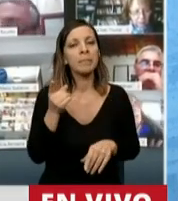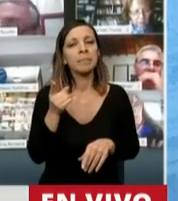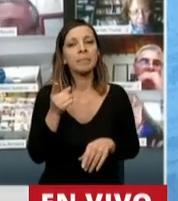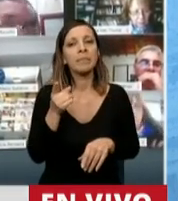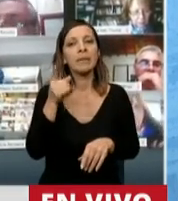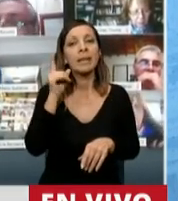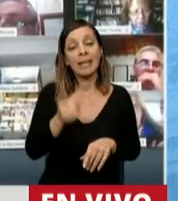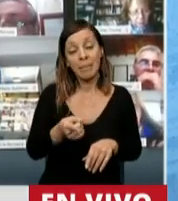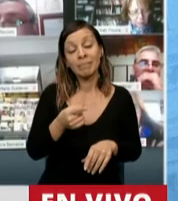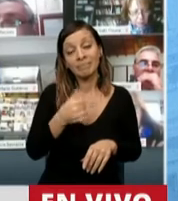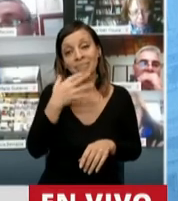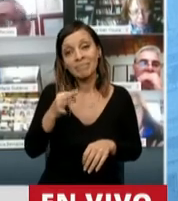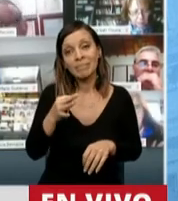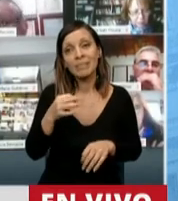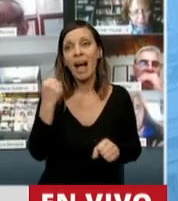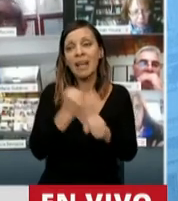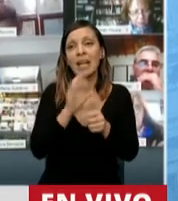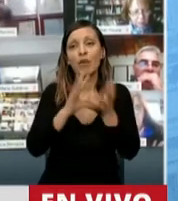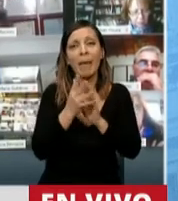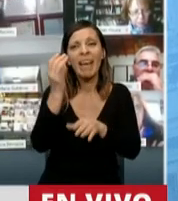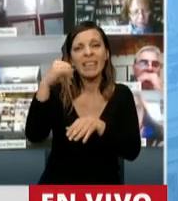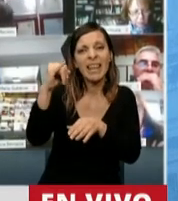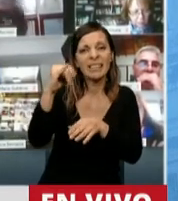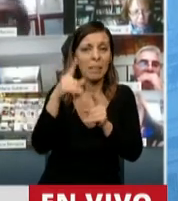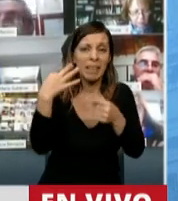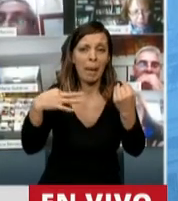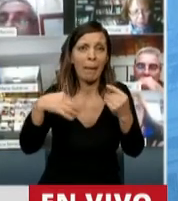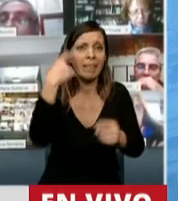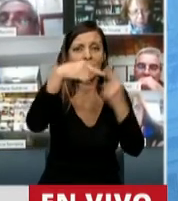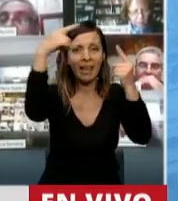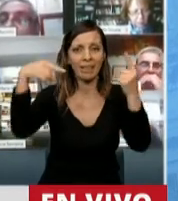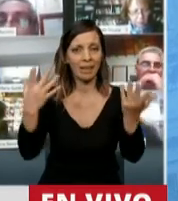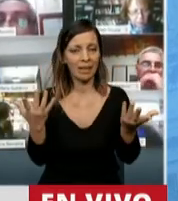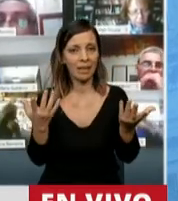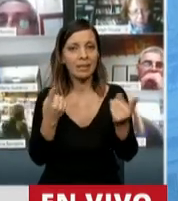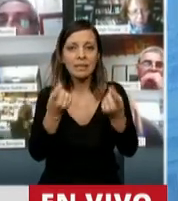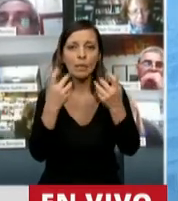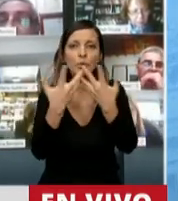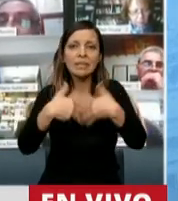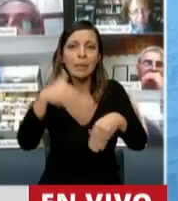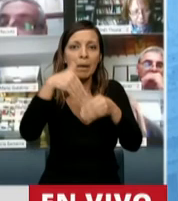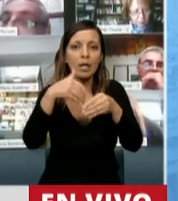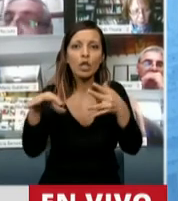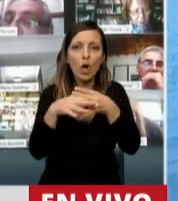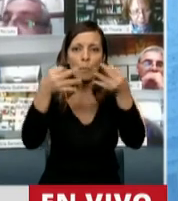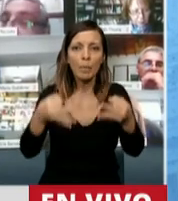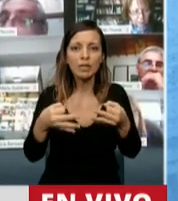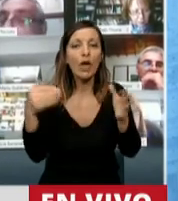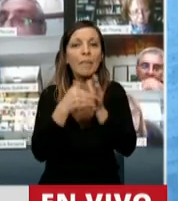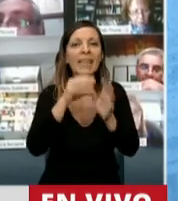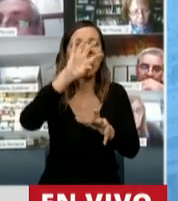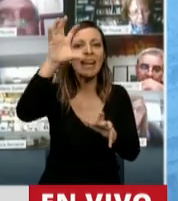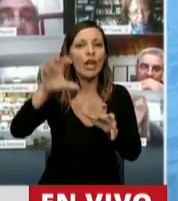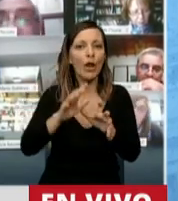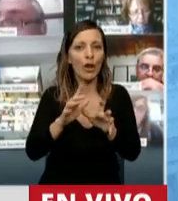es hasta el servicio de intereses por año. Necesitamos un sistema bancario comprometido con el desarrollo regional y